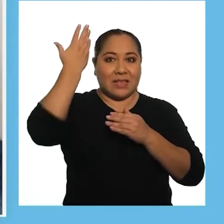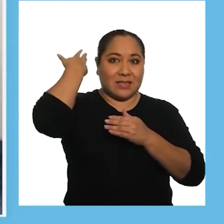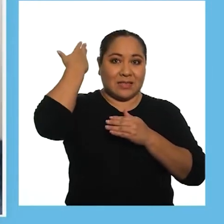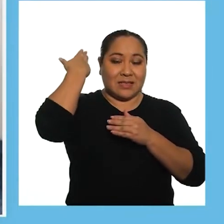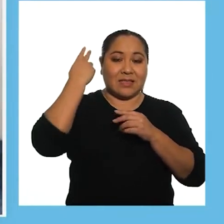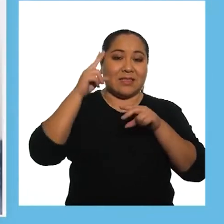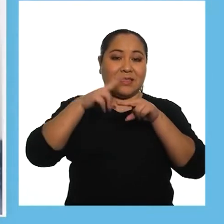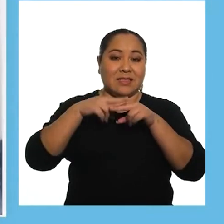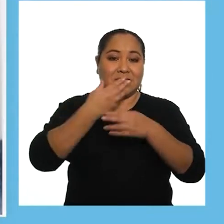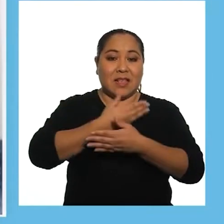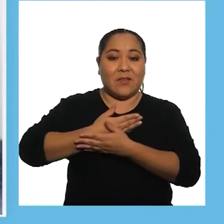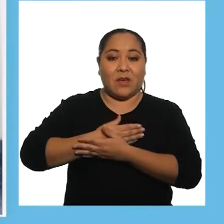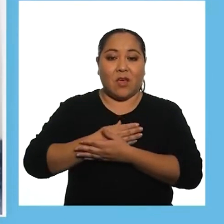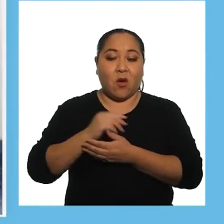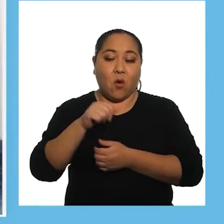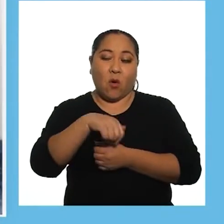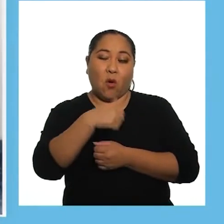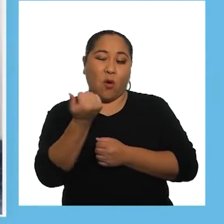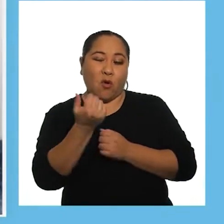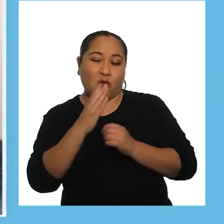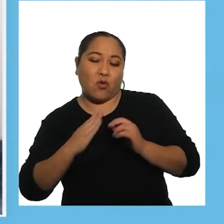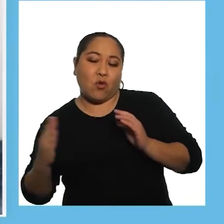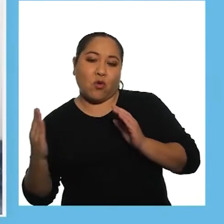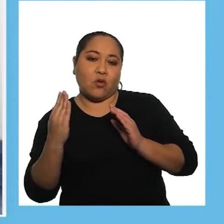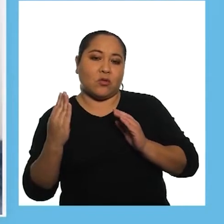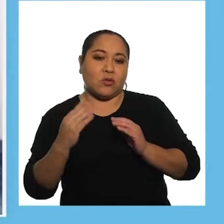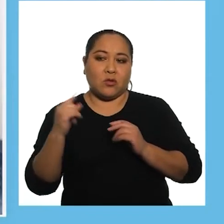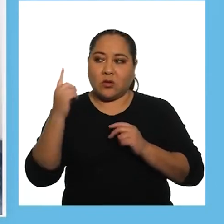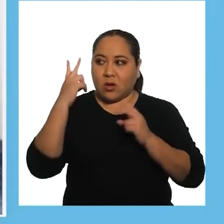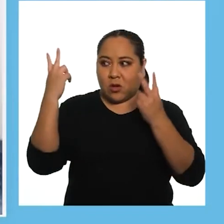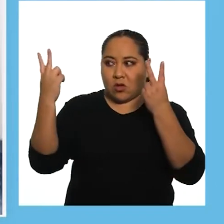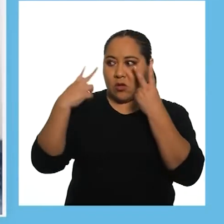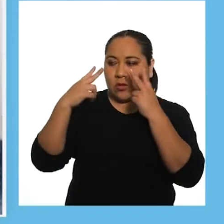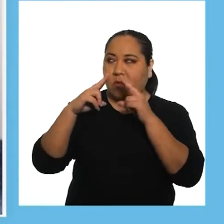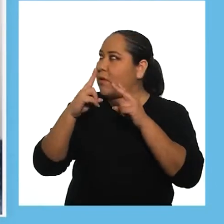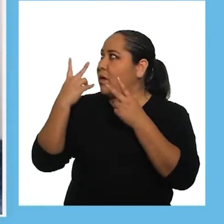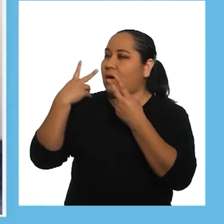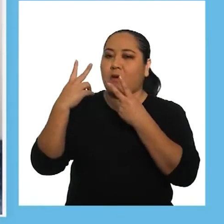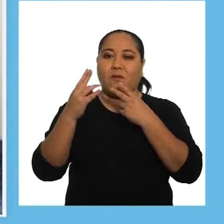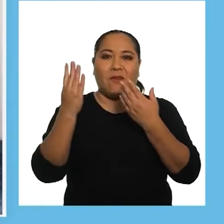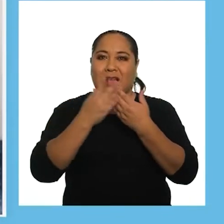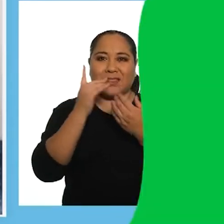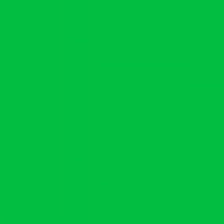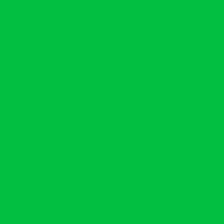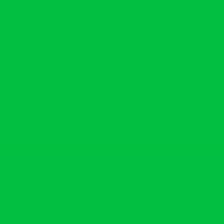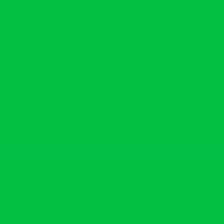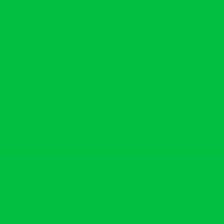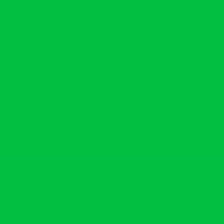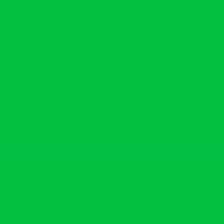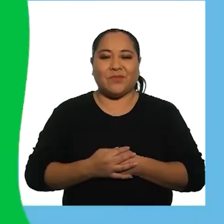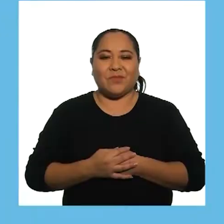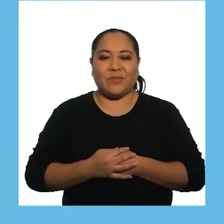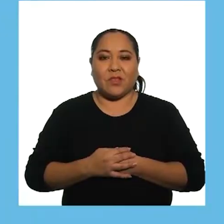por detrás del bebé o hacia uno de los lados, sin dejarse ver por el bebé